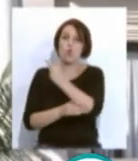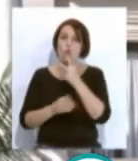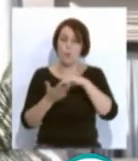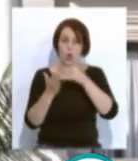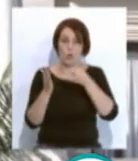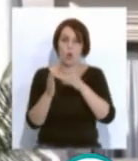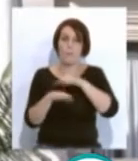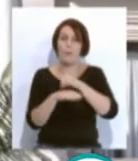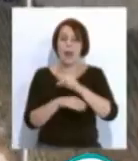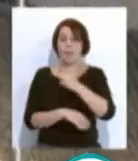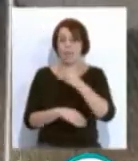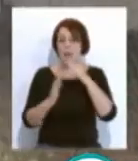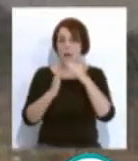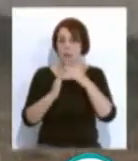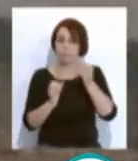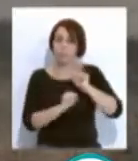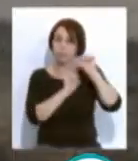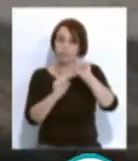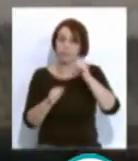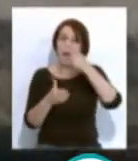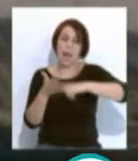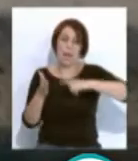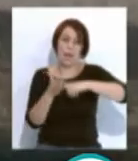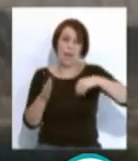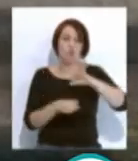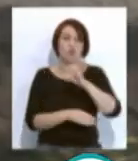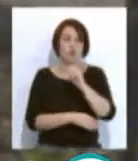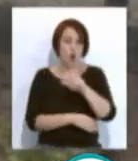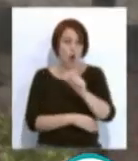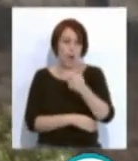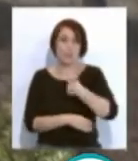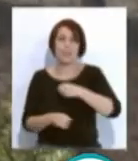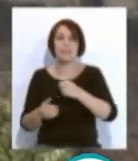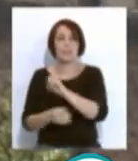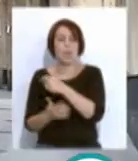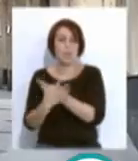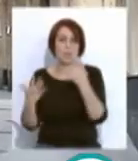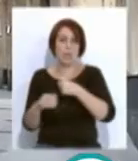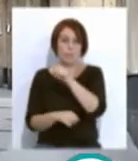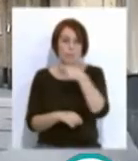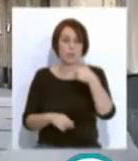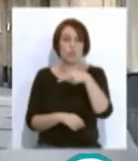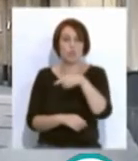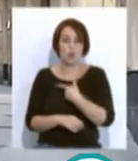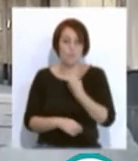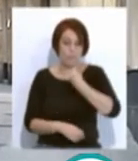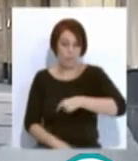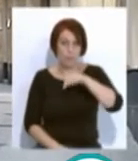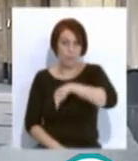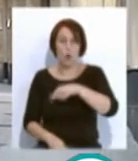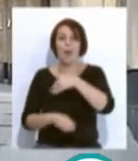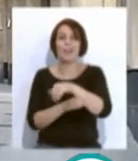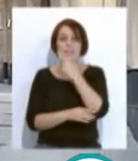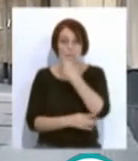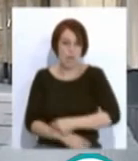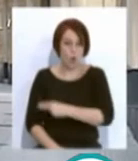proyectos para 20 viviendas protegidas en régimen de alquiler en García de Sola y 16 pisos también en el mismo régimen en la calle